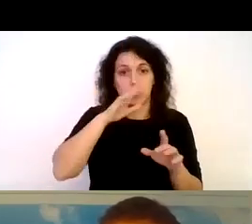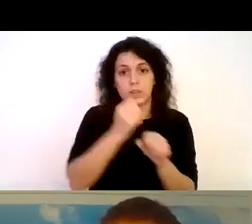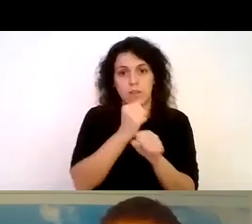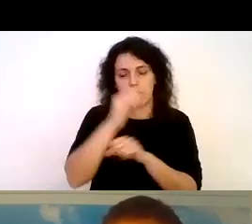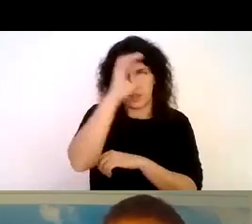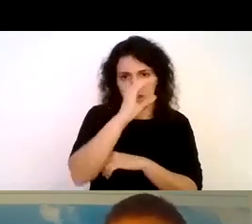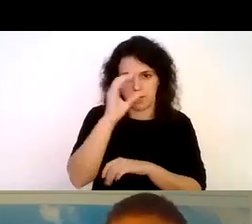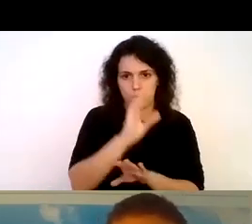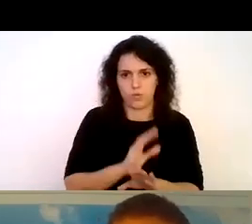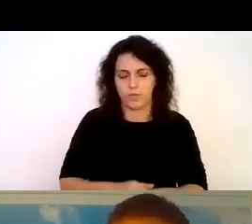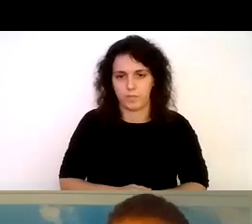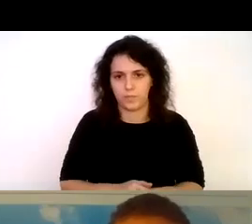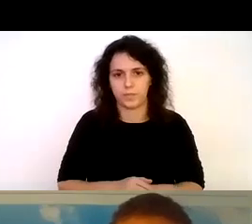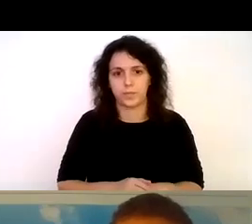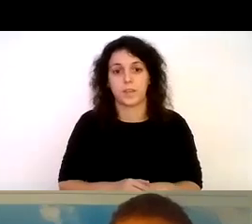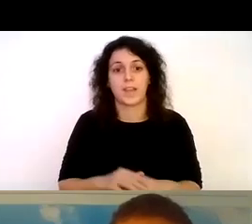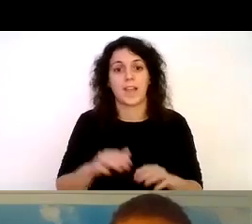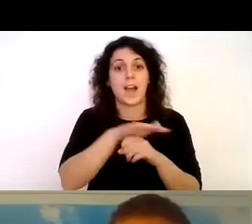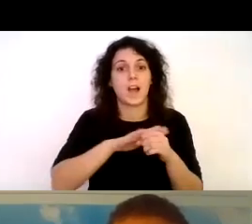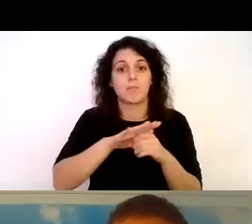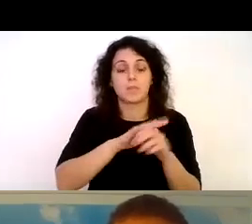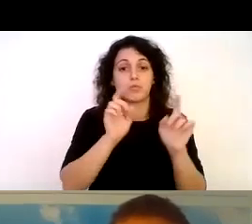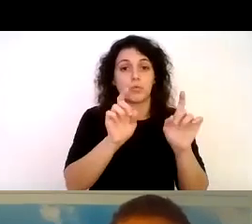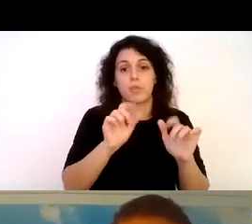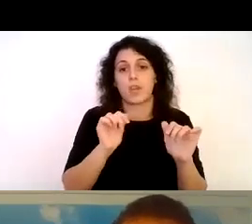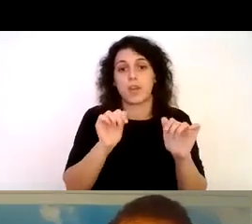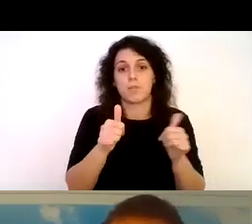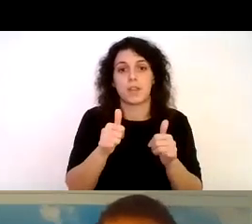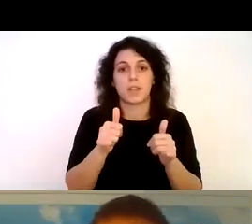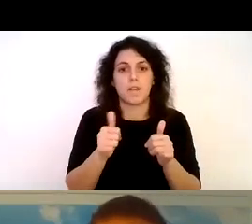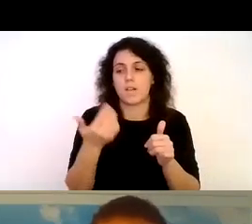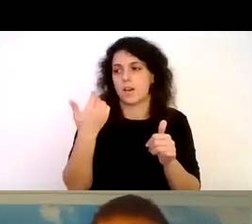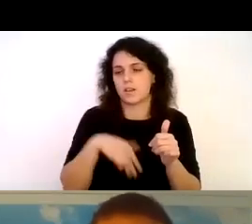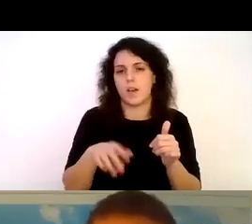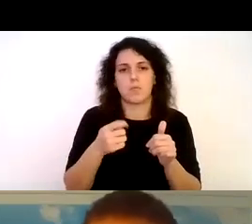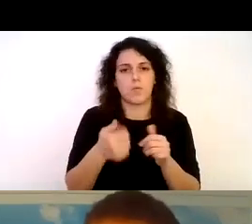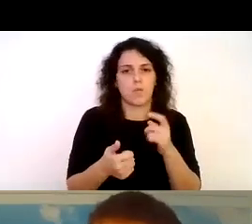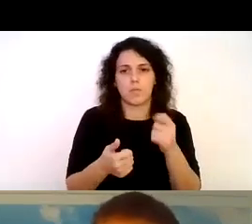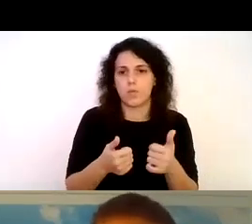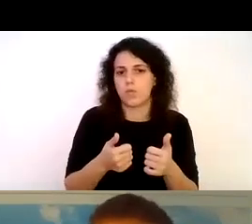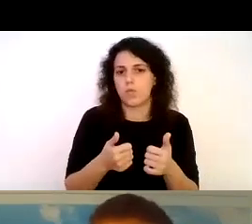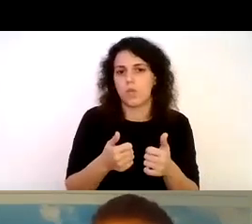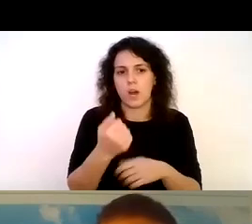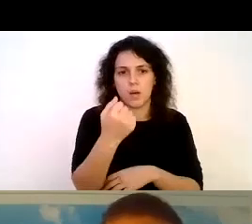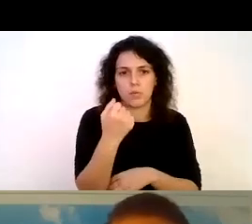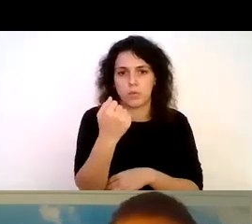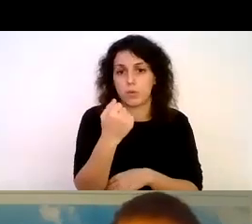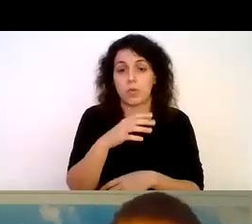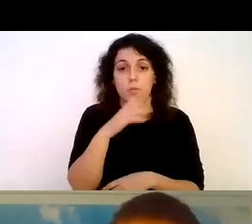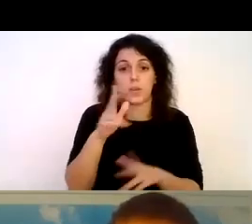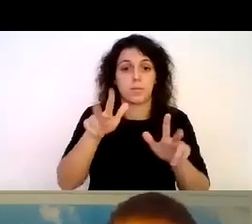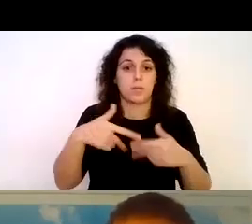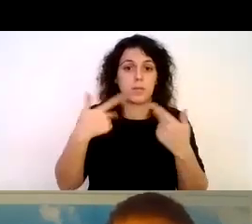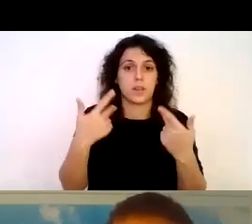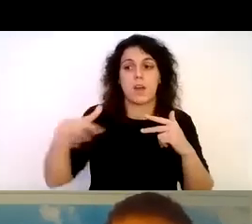el ámbito de la instrucción empezaba a cobrar un mayor empuje porque permitía ver